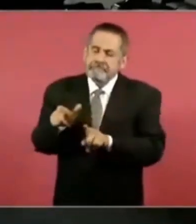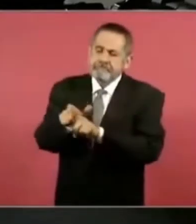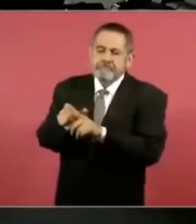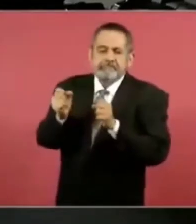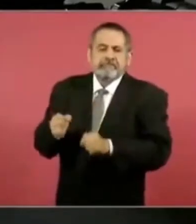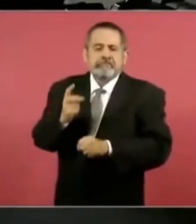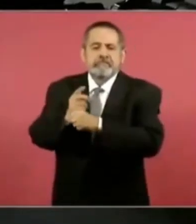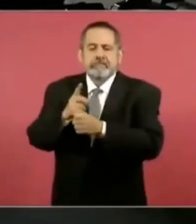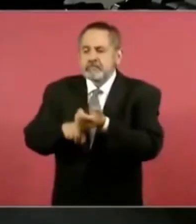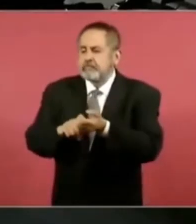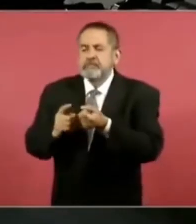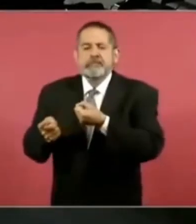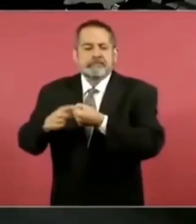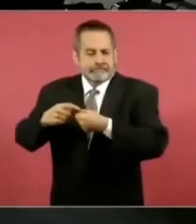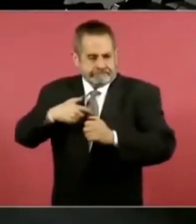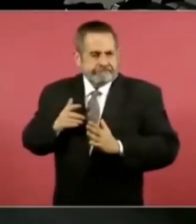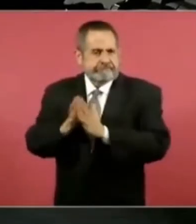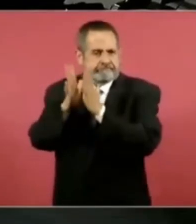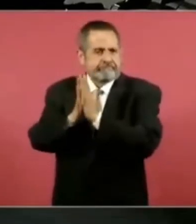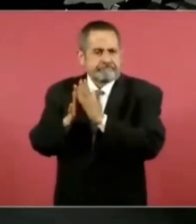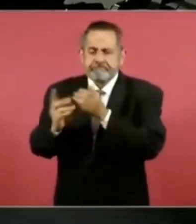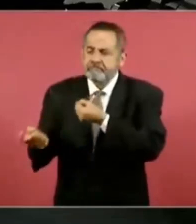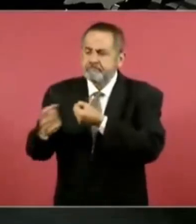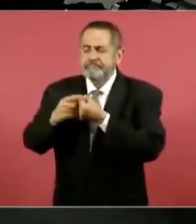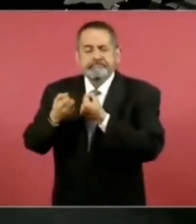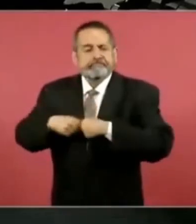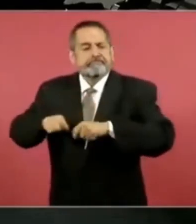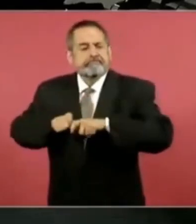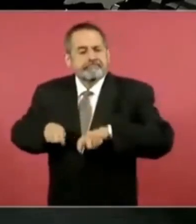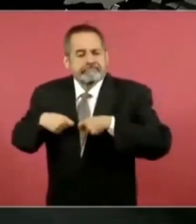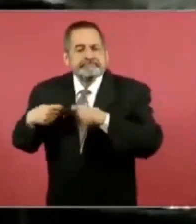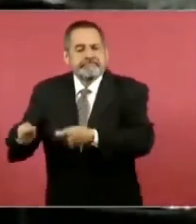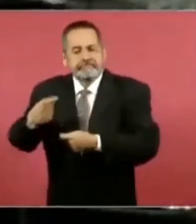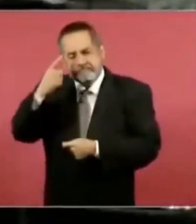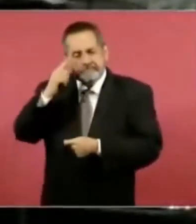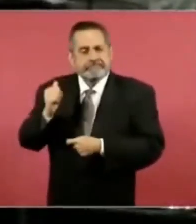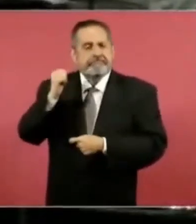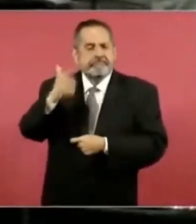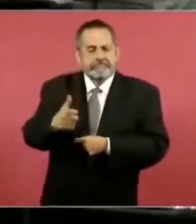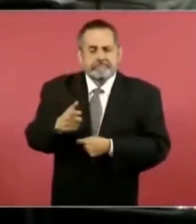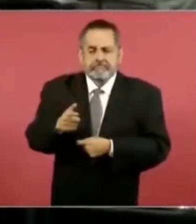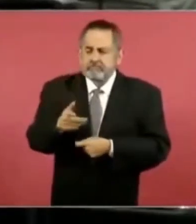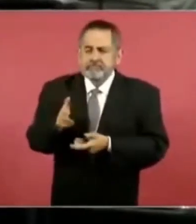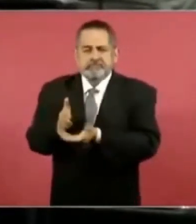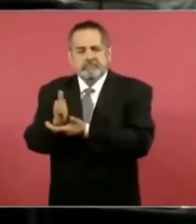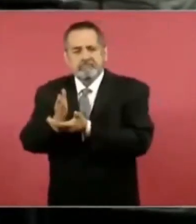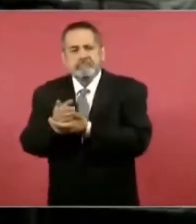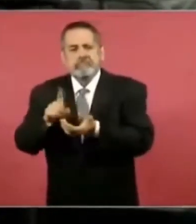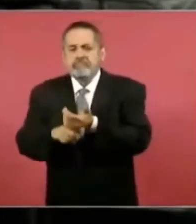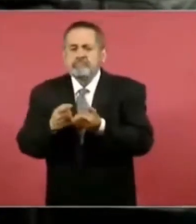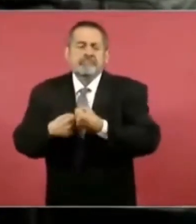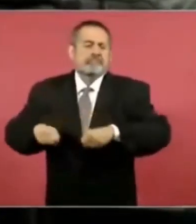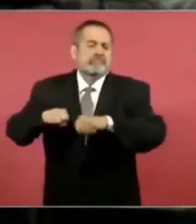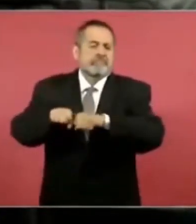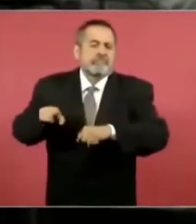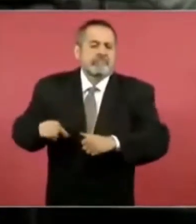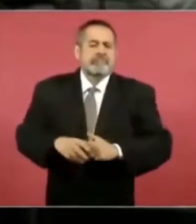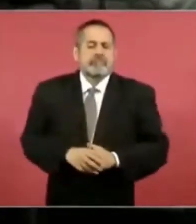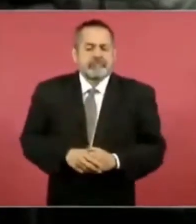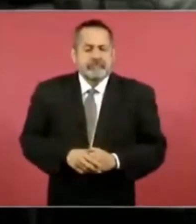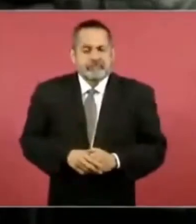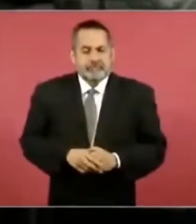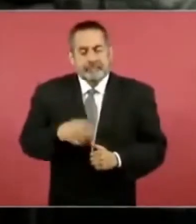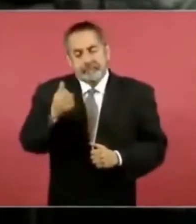comité donde yo participo para que los compañeros tengan siquiera el acceso al seguro social. Y